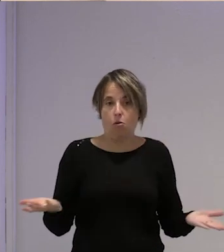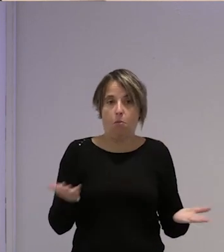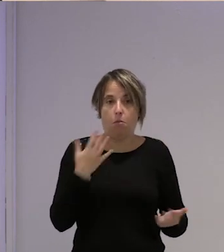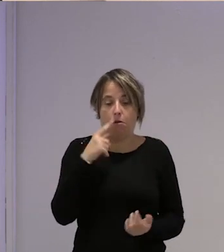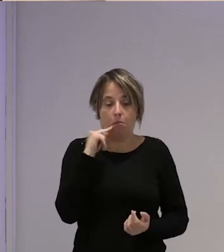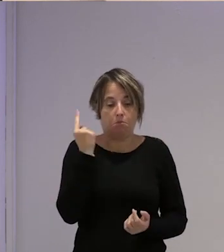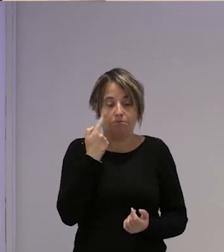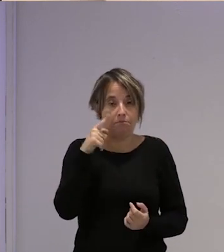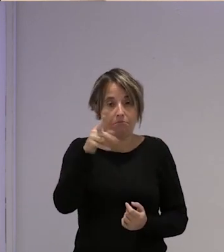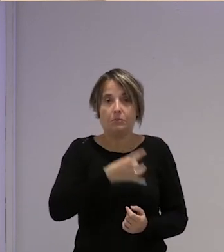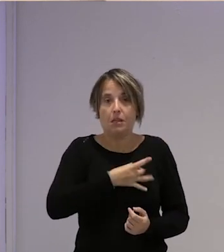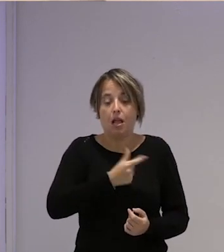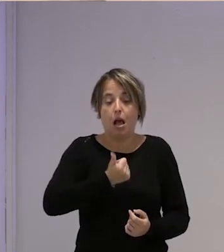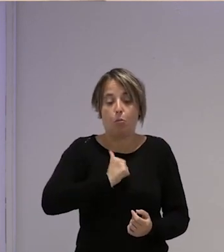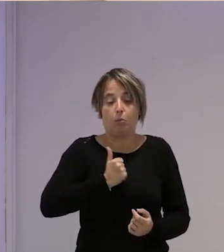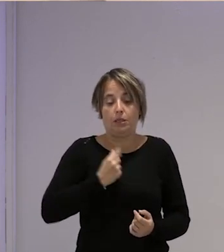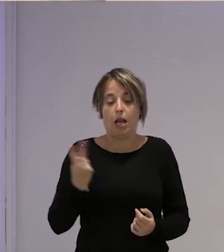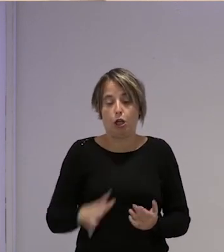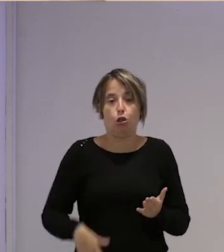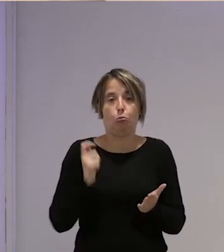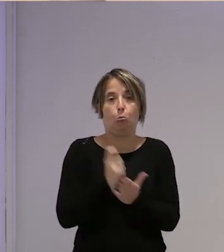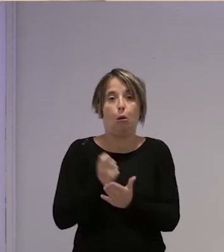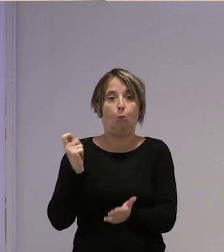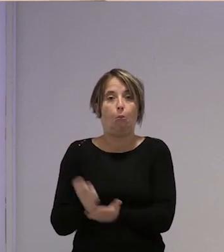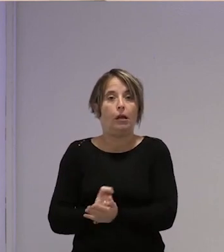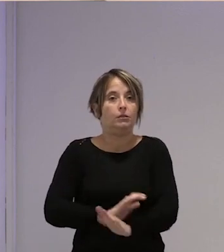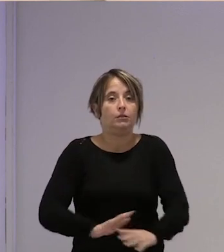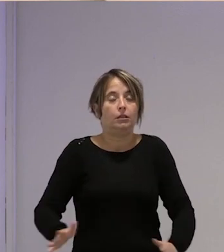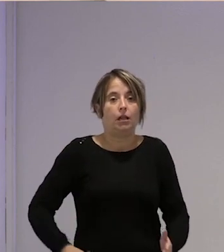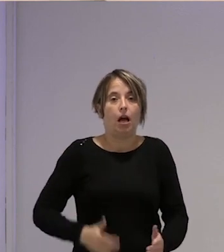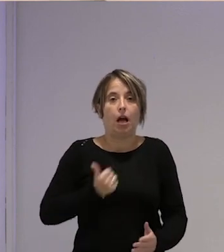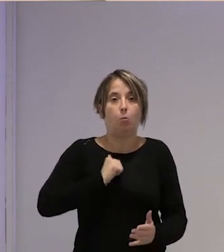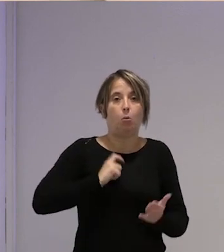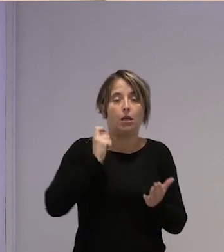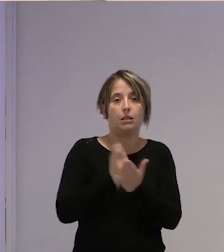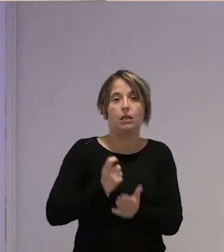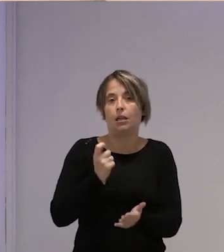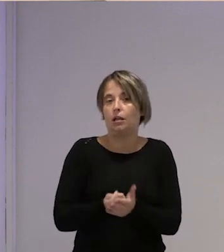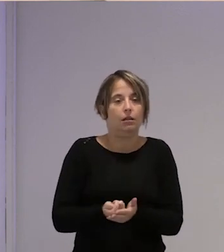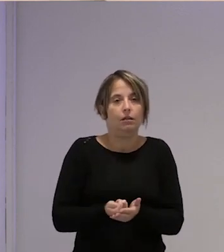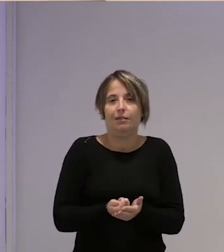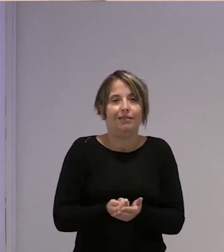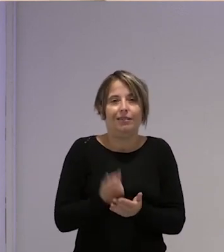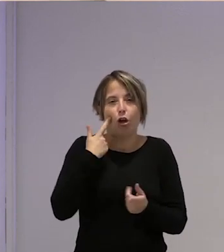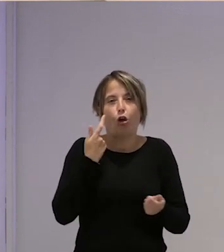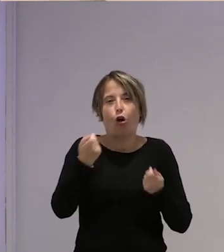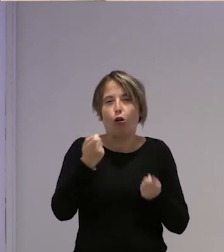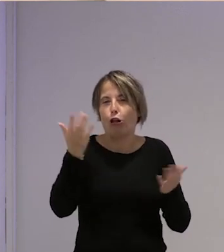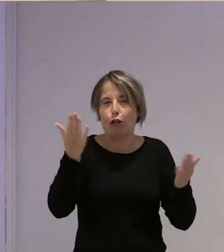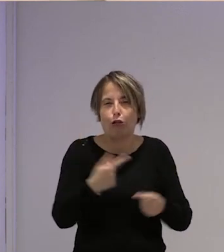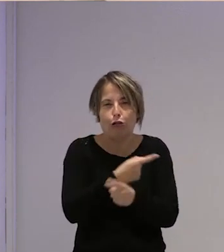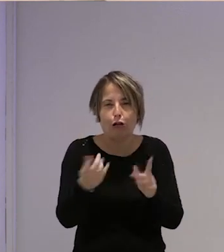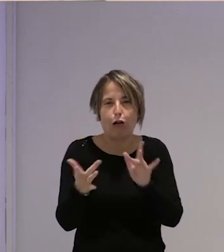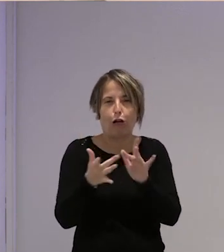me di cuenta que lo que estaban es aprovechando de las dos ¿vale? aprovechando de nosotras y aparte que no había una coordinación entre ellos